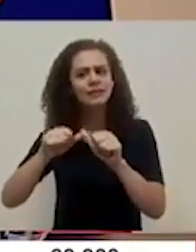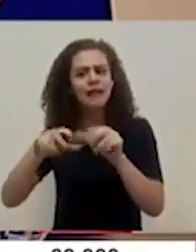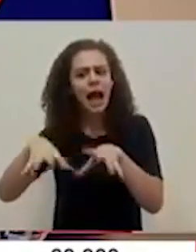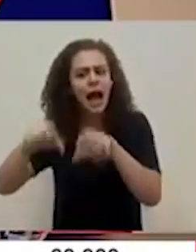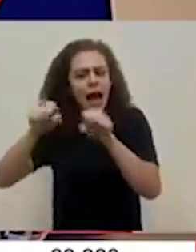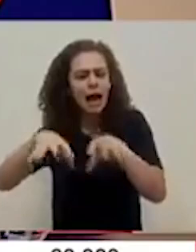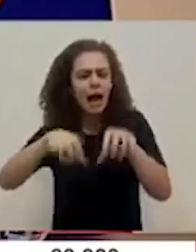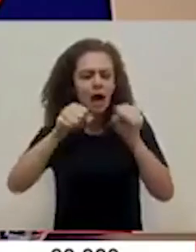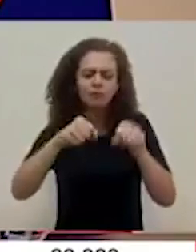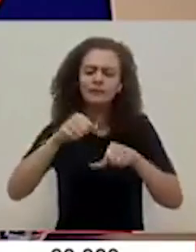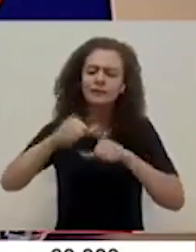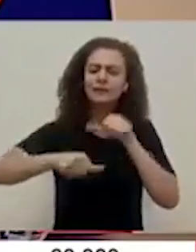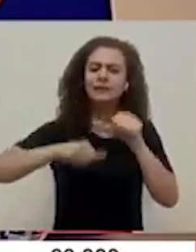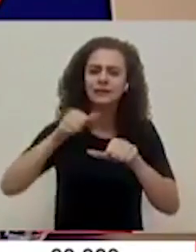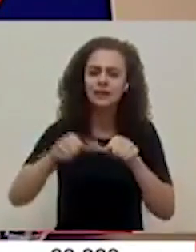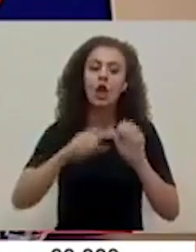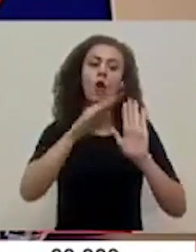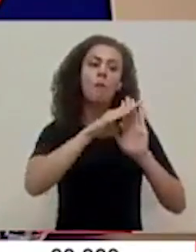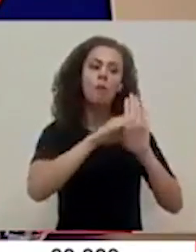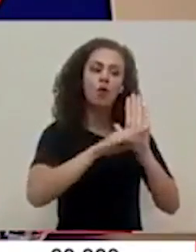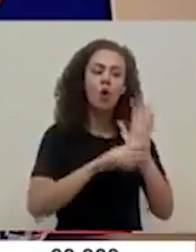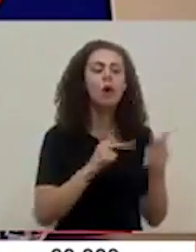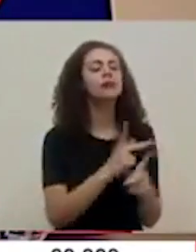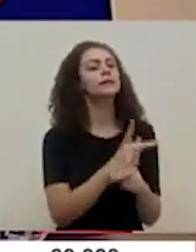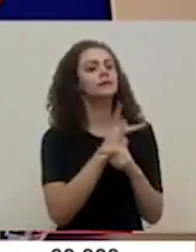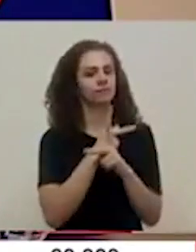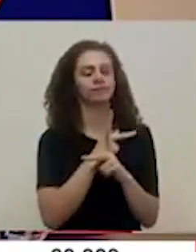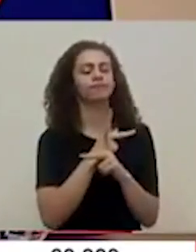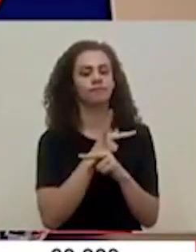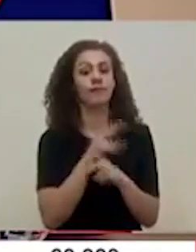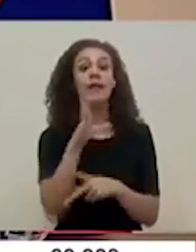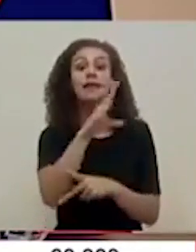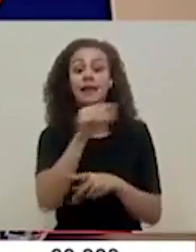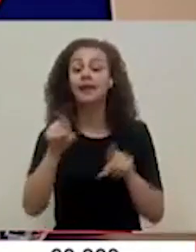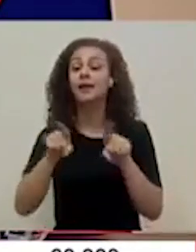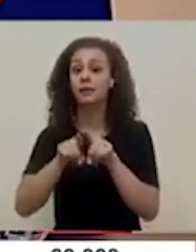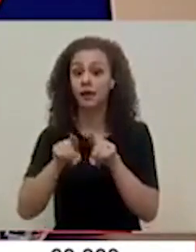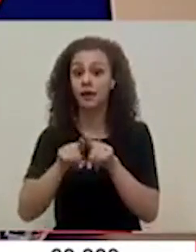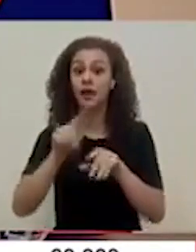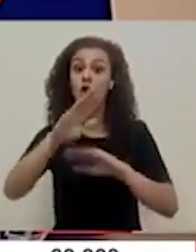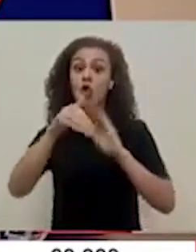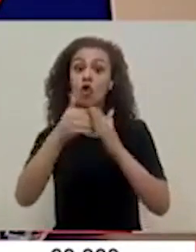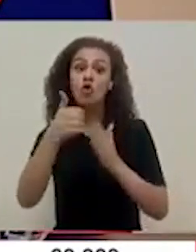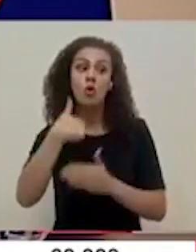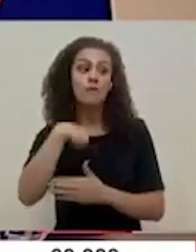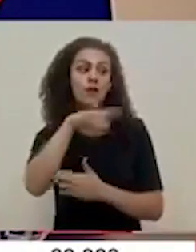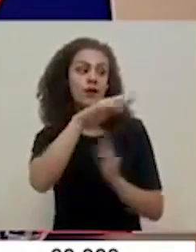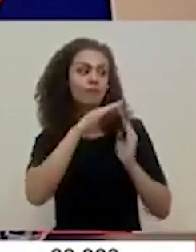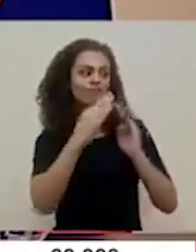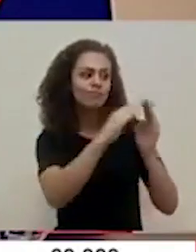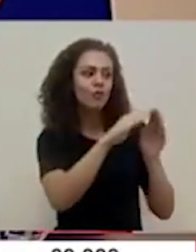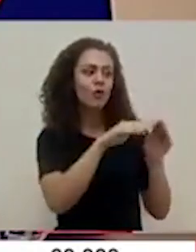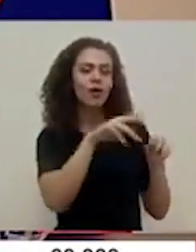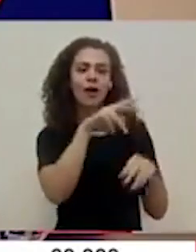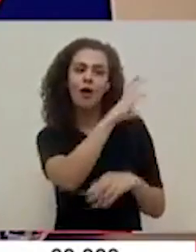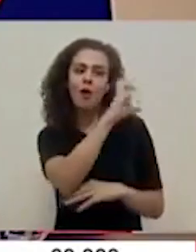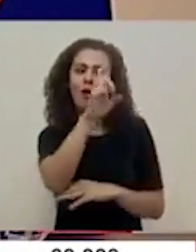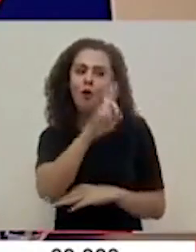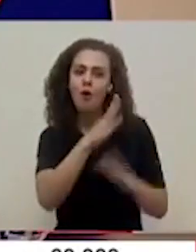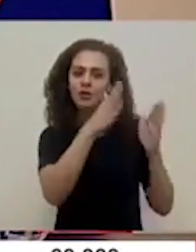muy exhaustiva de los protocolos de prevención y también a todos mis conciudadanos costarricenses